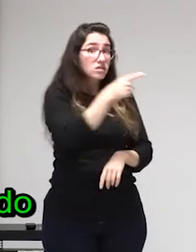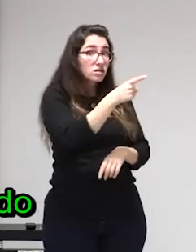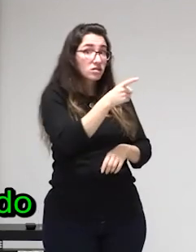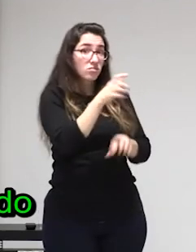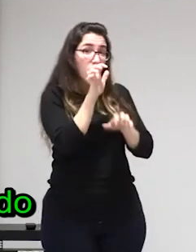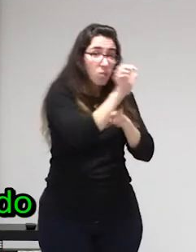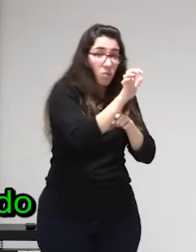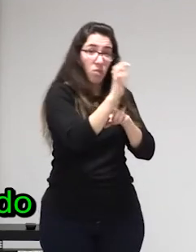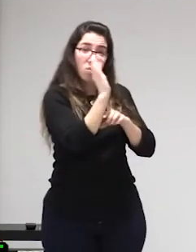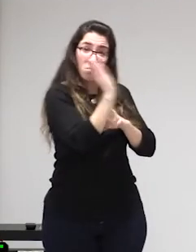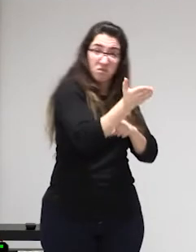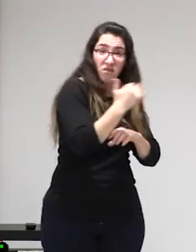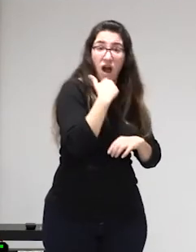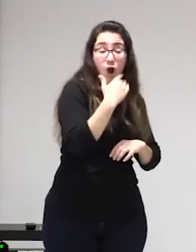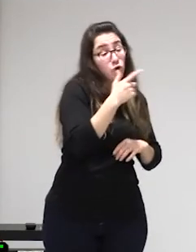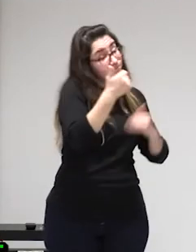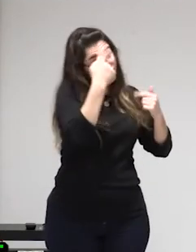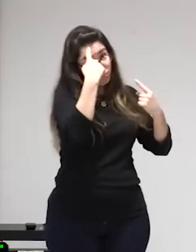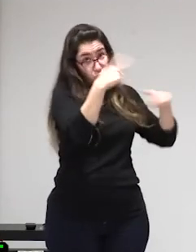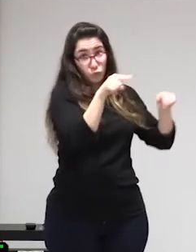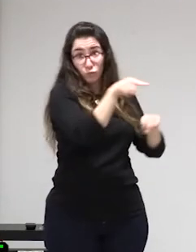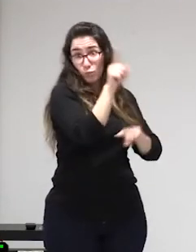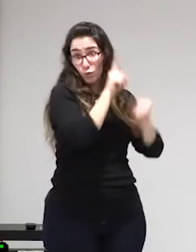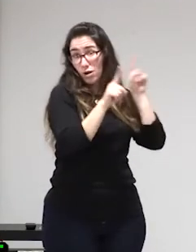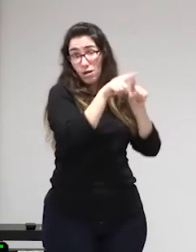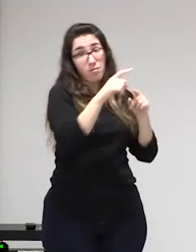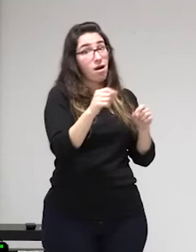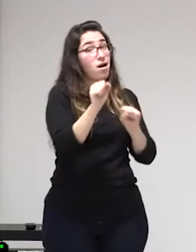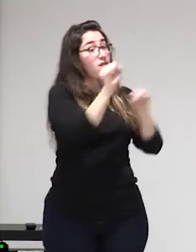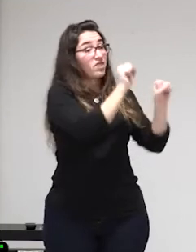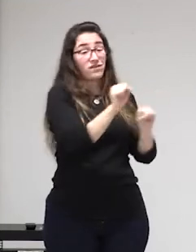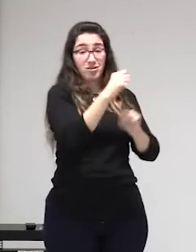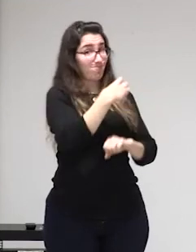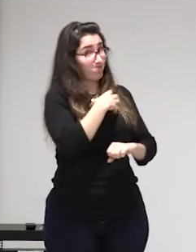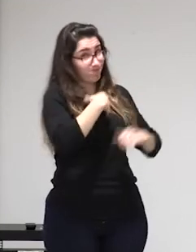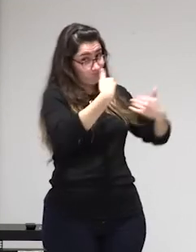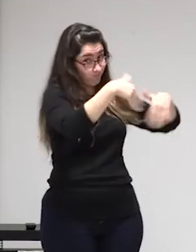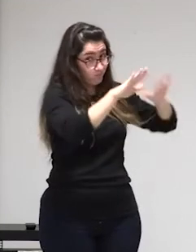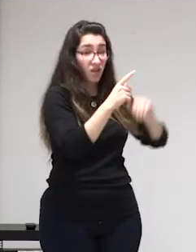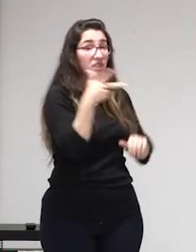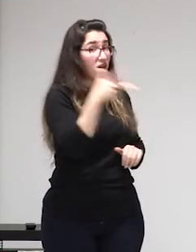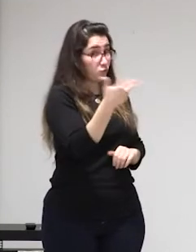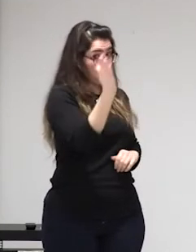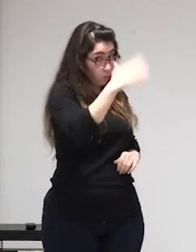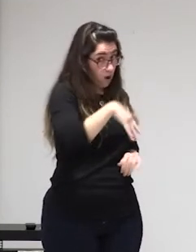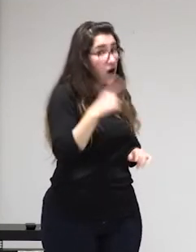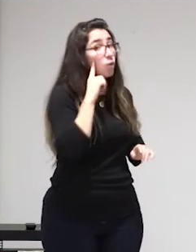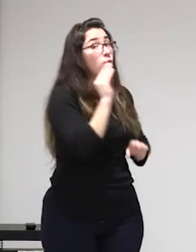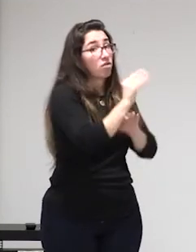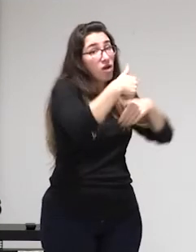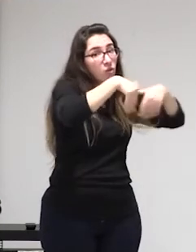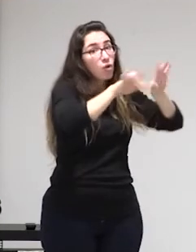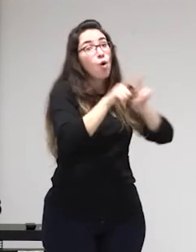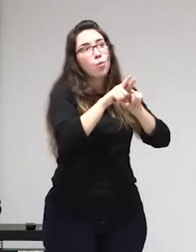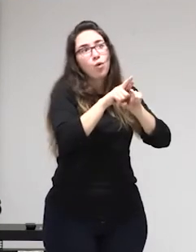comportamiento sexual seremos más o menos culpables de las agresiones que padezcamos y esto se ve pues eso en los juicios por violación por ejemplo